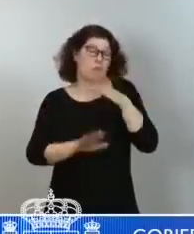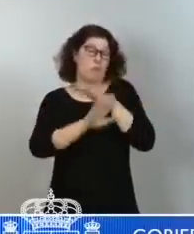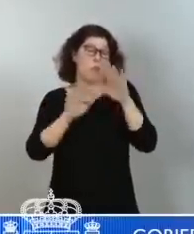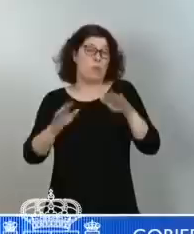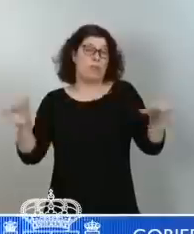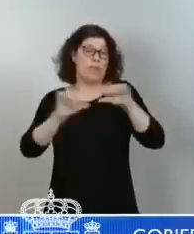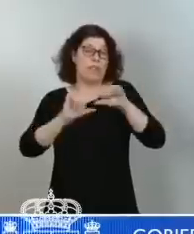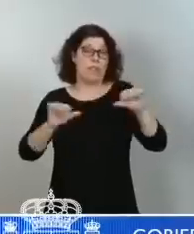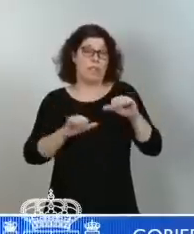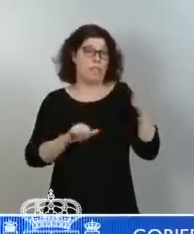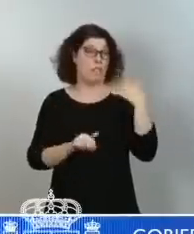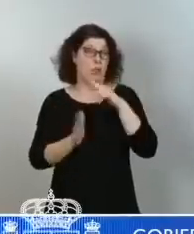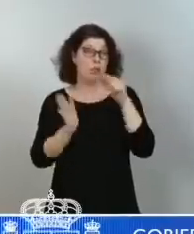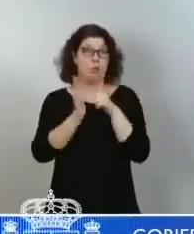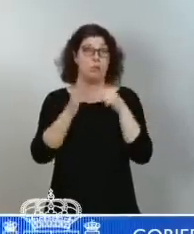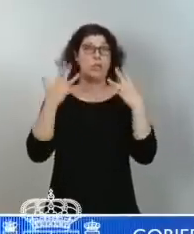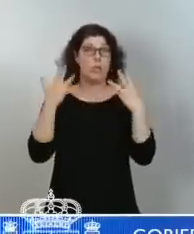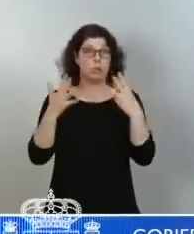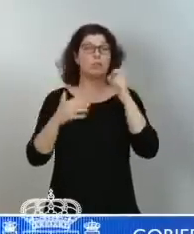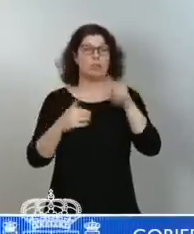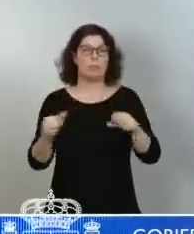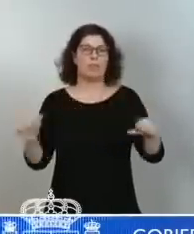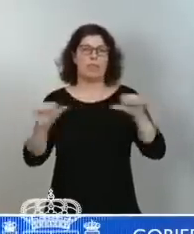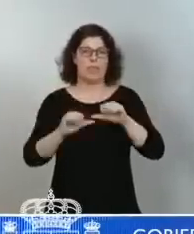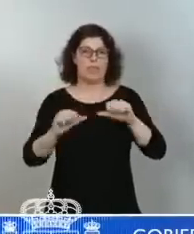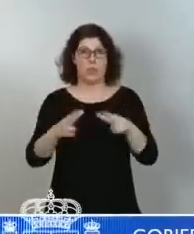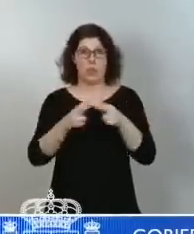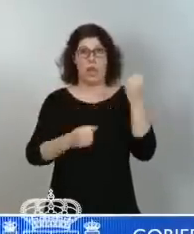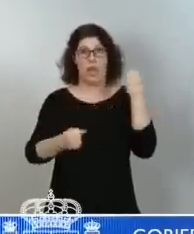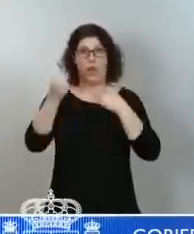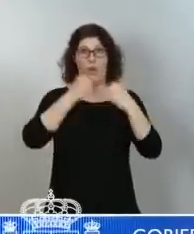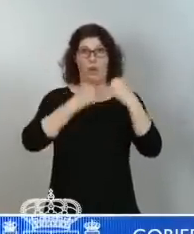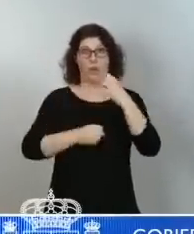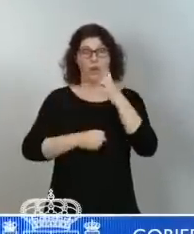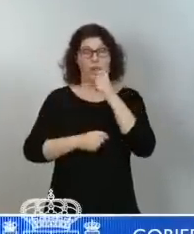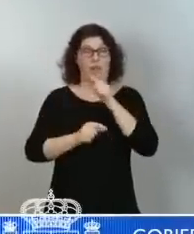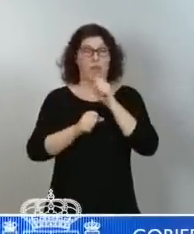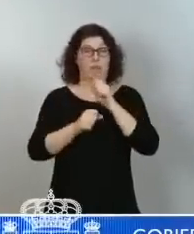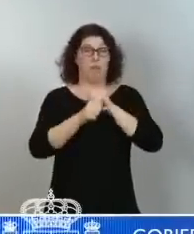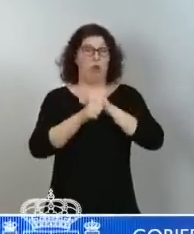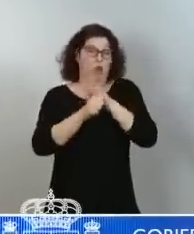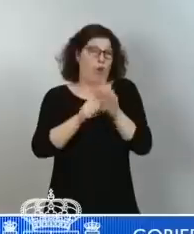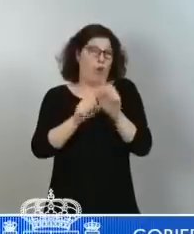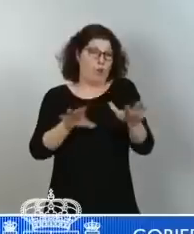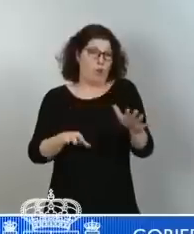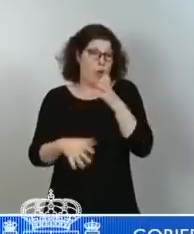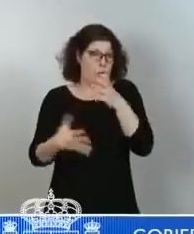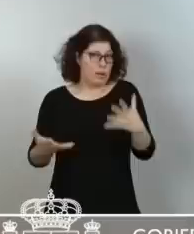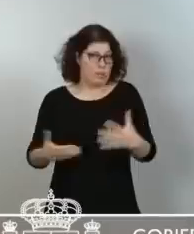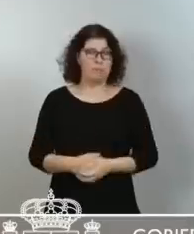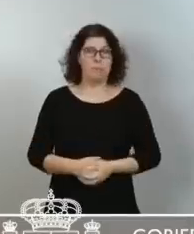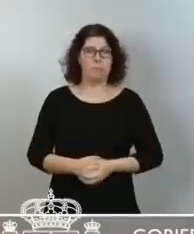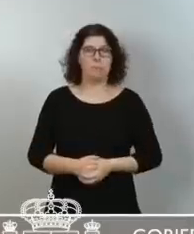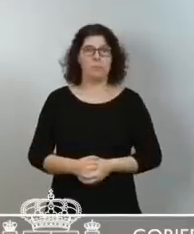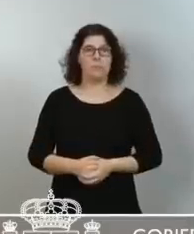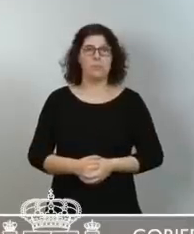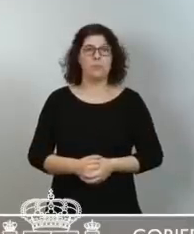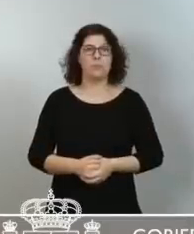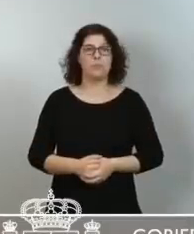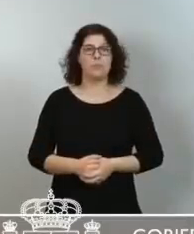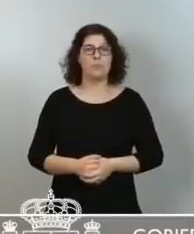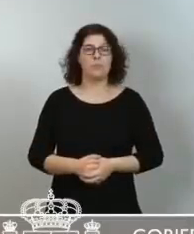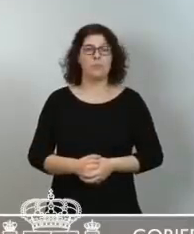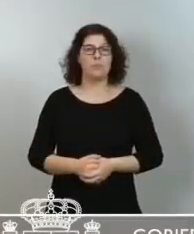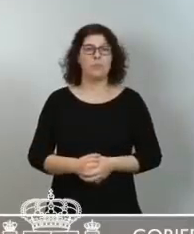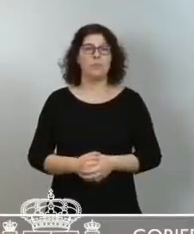y la crisis social y económica provocada por la COVID-19 que estamos viviendo. ¿Cuáles son esas debilidades?